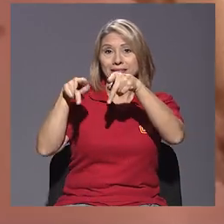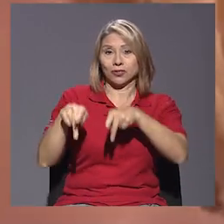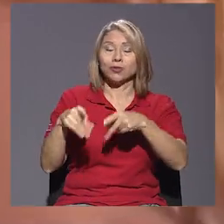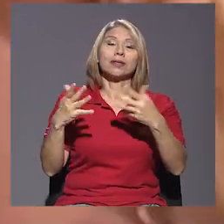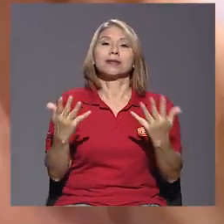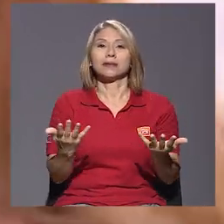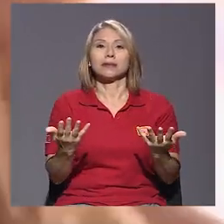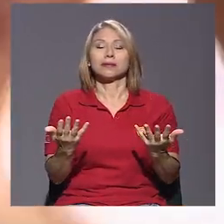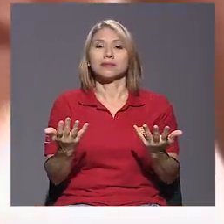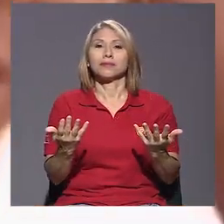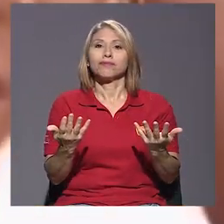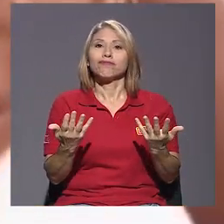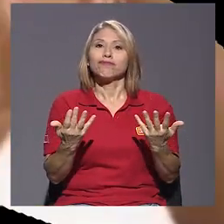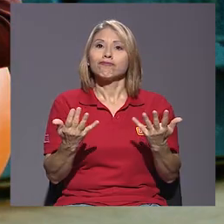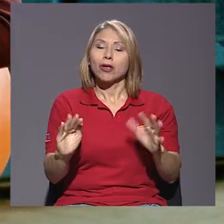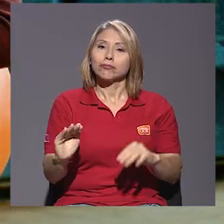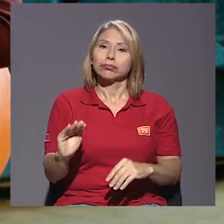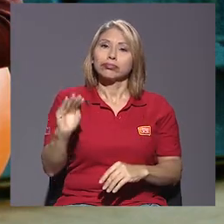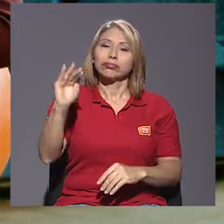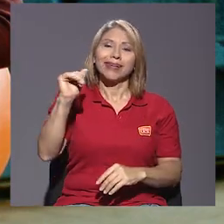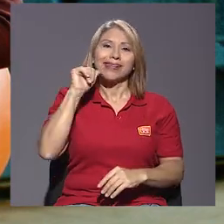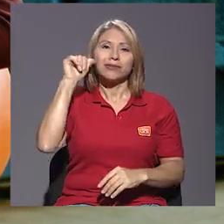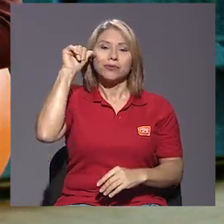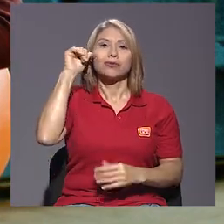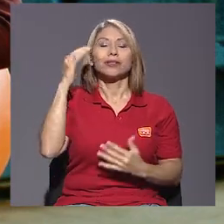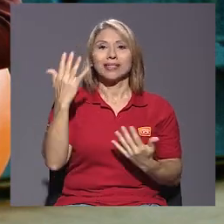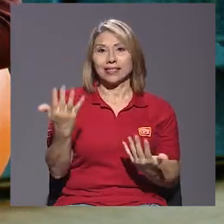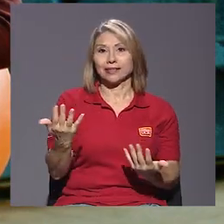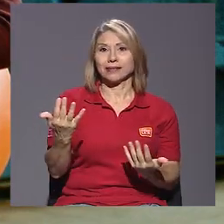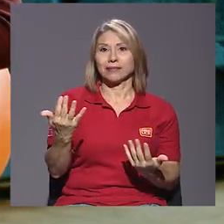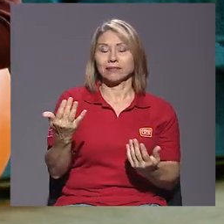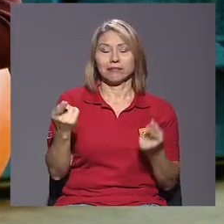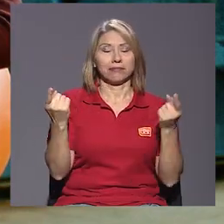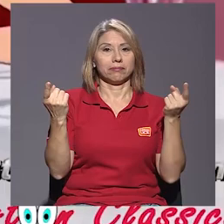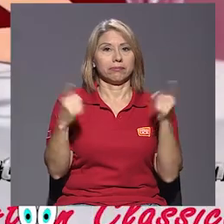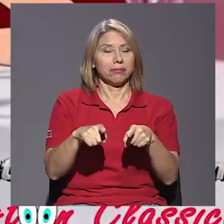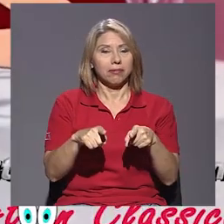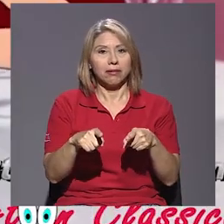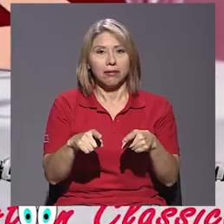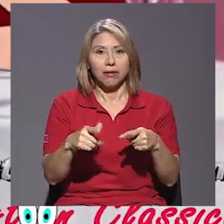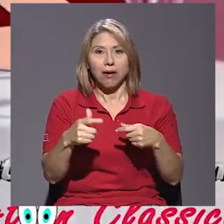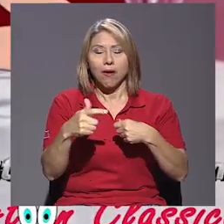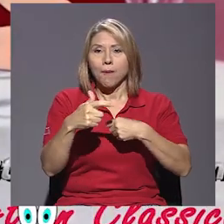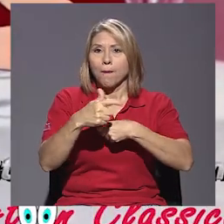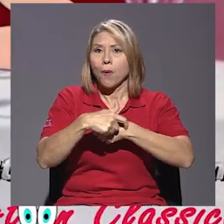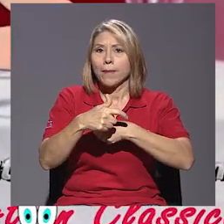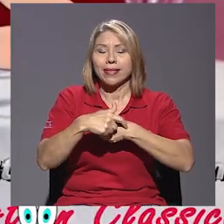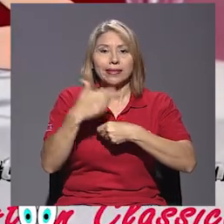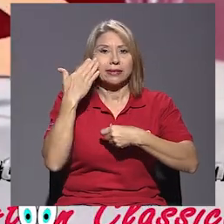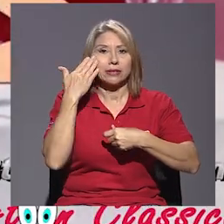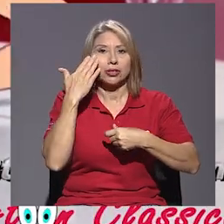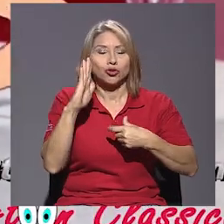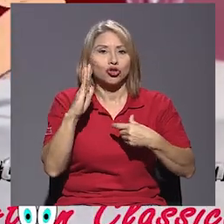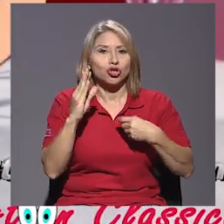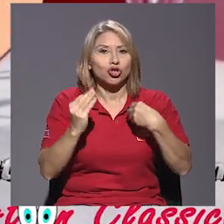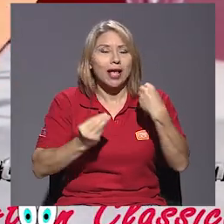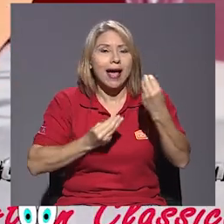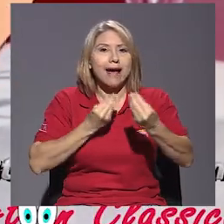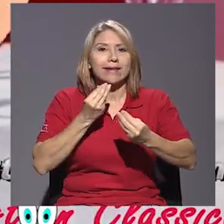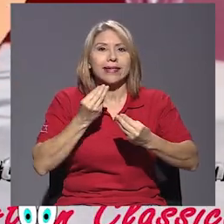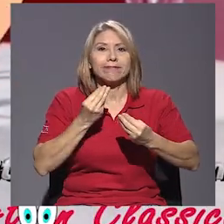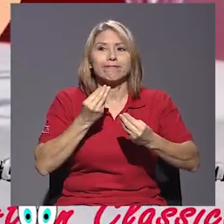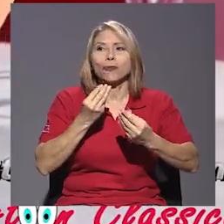llegan a ser adultas y de pronto se encuentran en un momento donde no saben